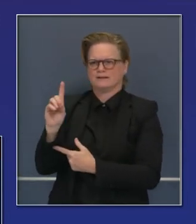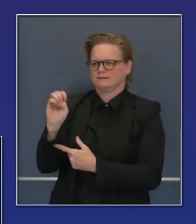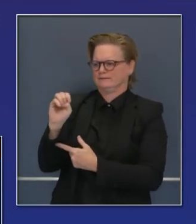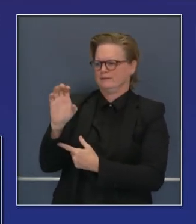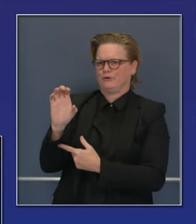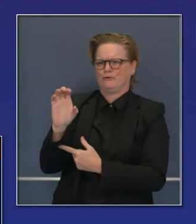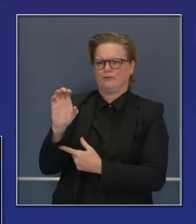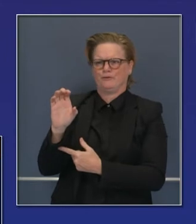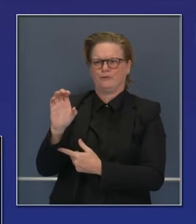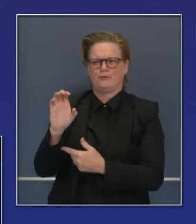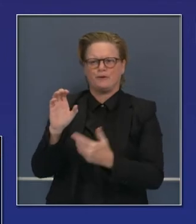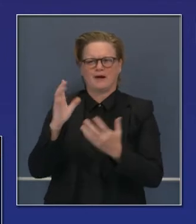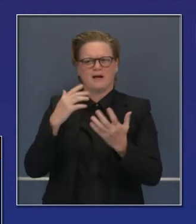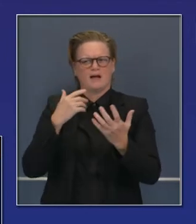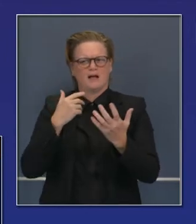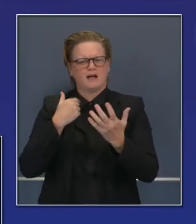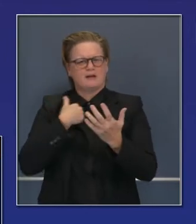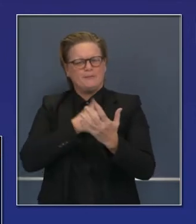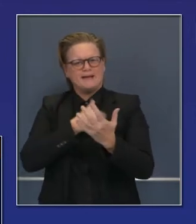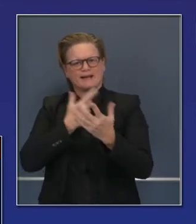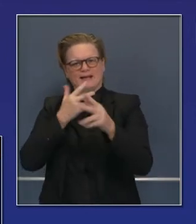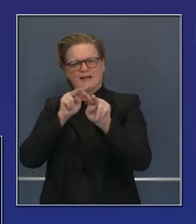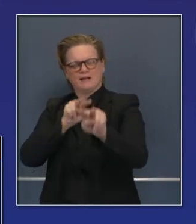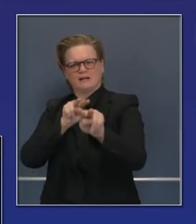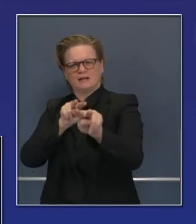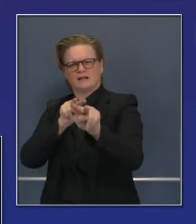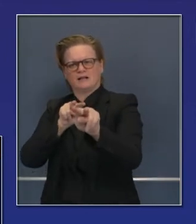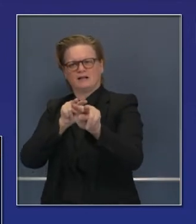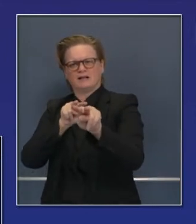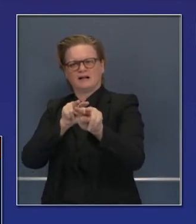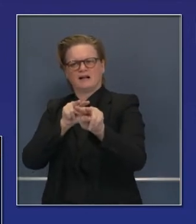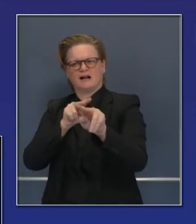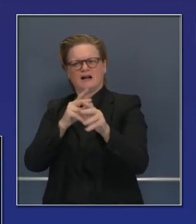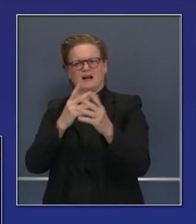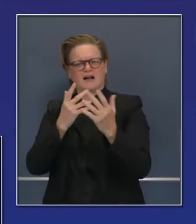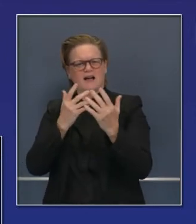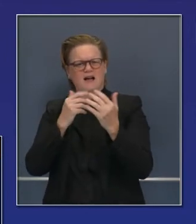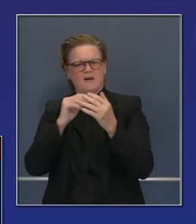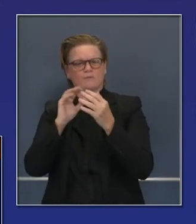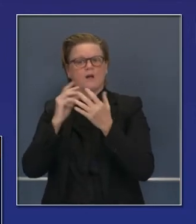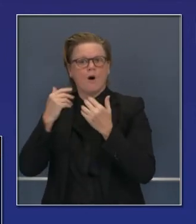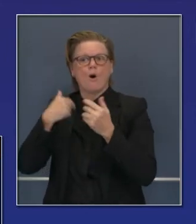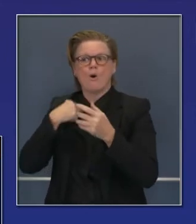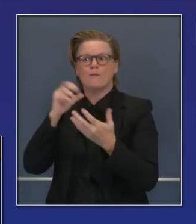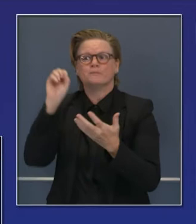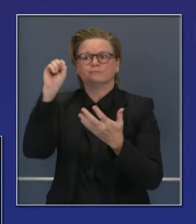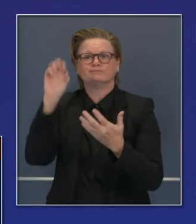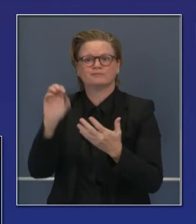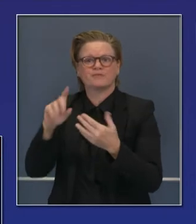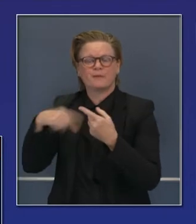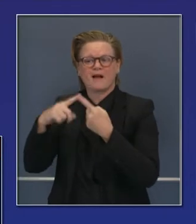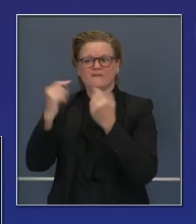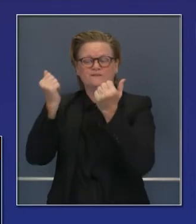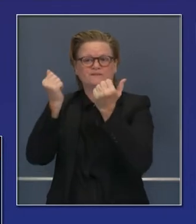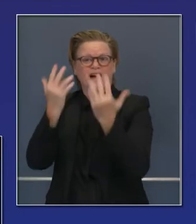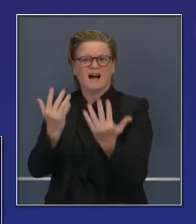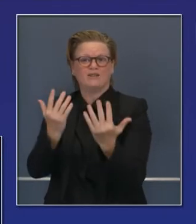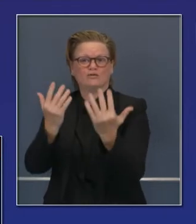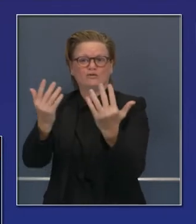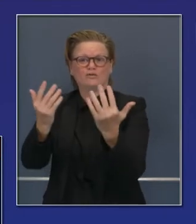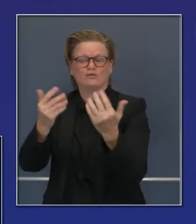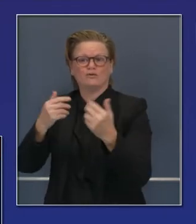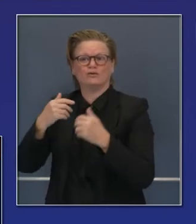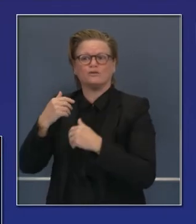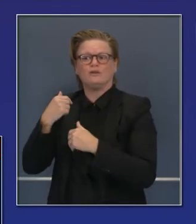una vez más, debemos seguir siendo vigilantes en cuanto a los incendios activos en California. En el